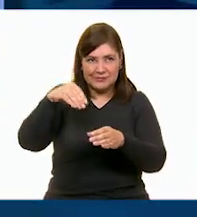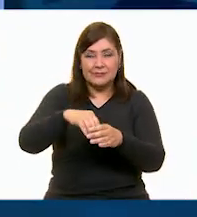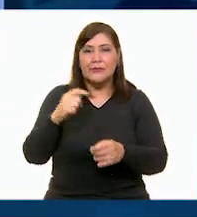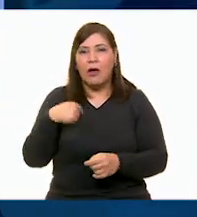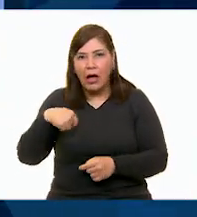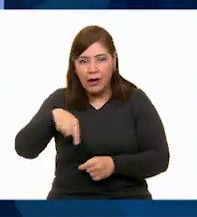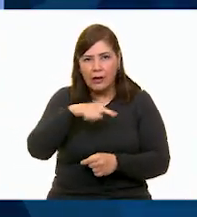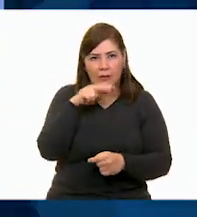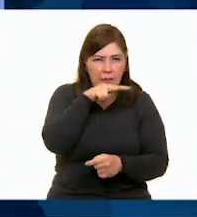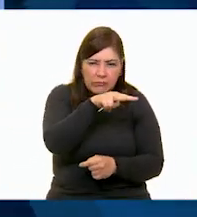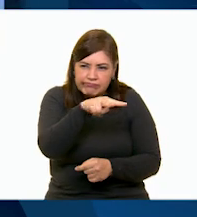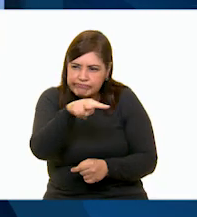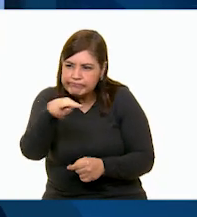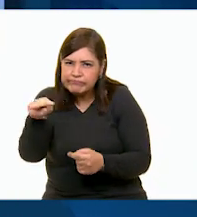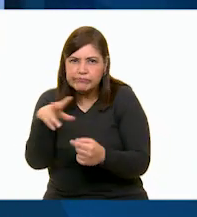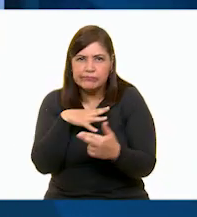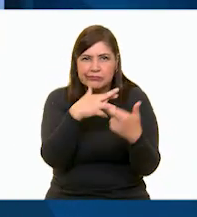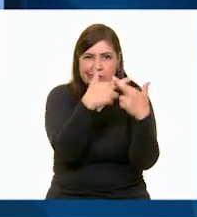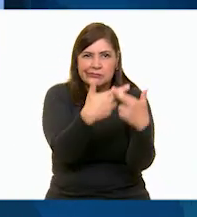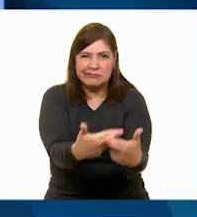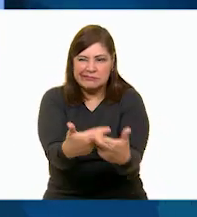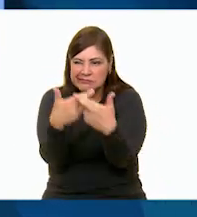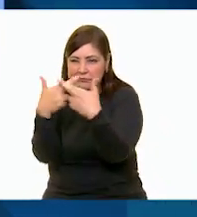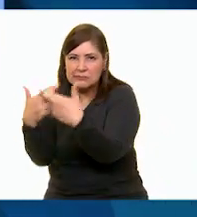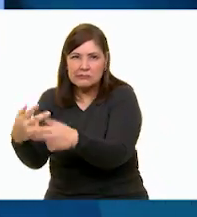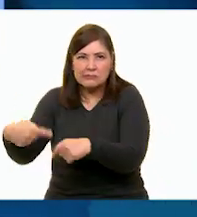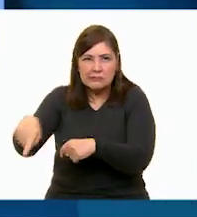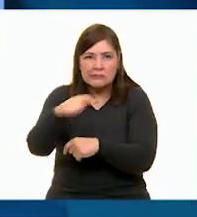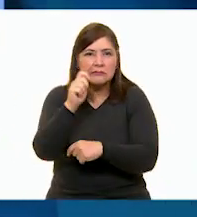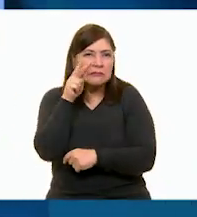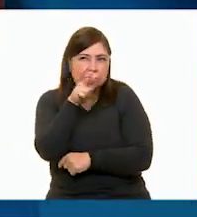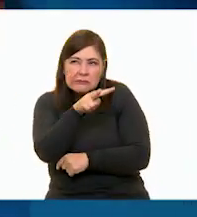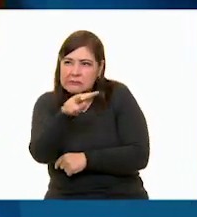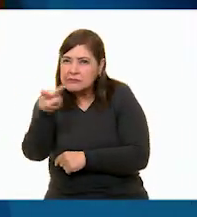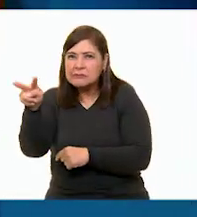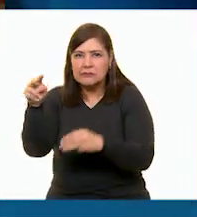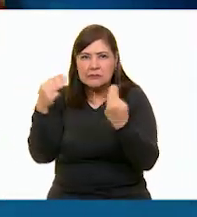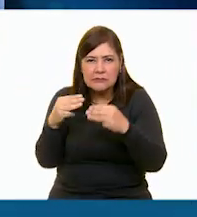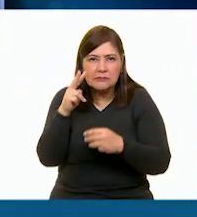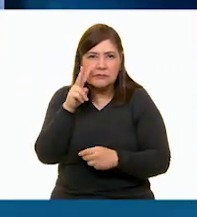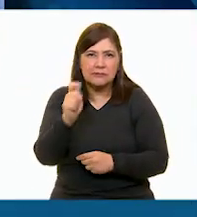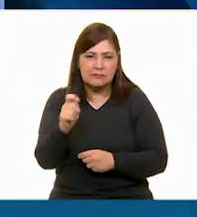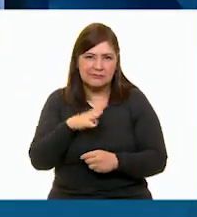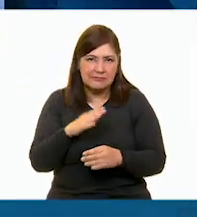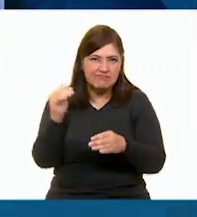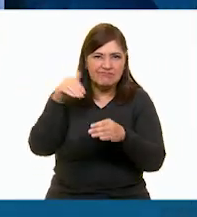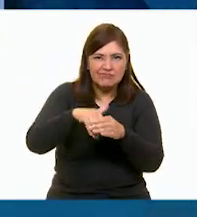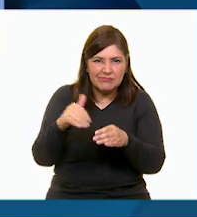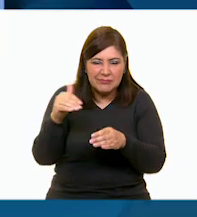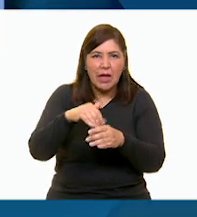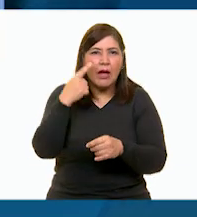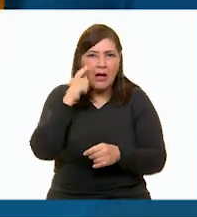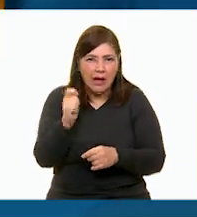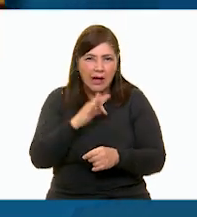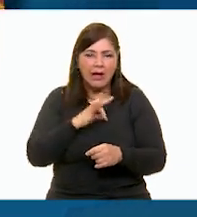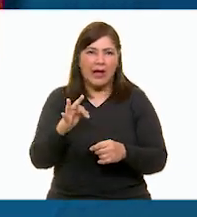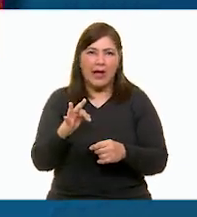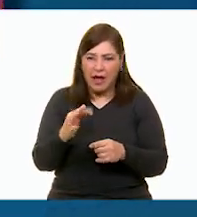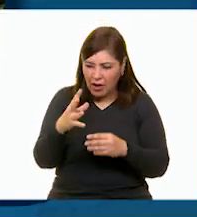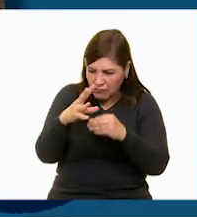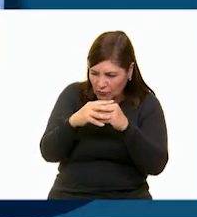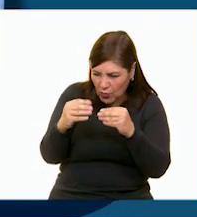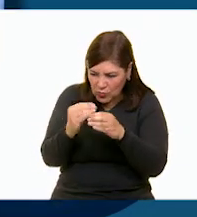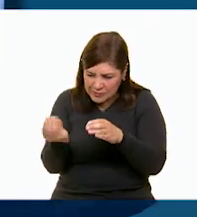estamos rodeados de bolsitas que vas al mercado y te traen bolsitas la fruta la meten en las